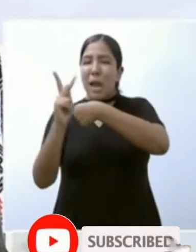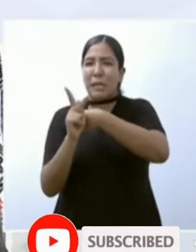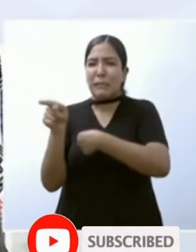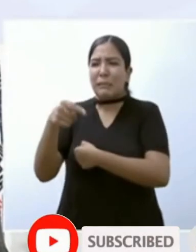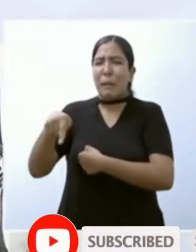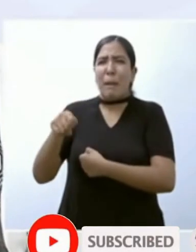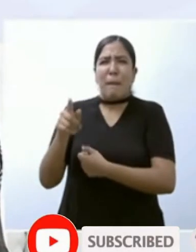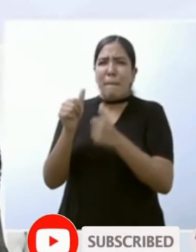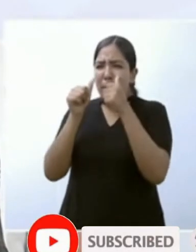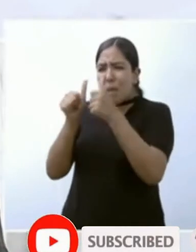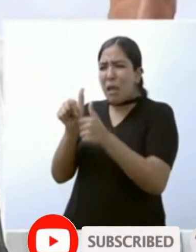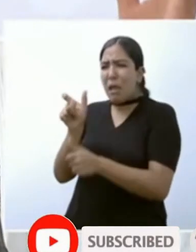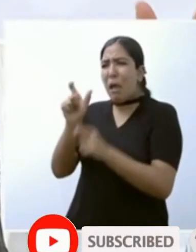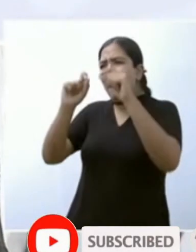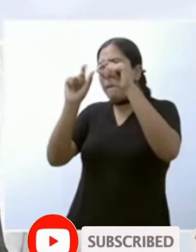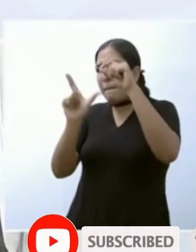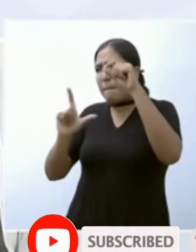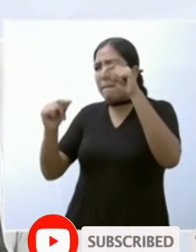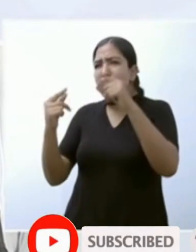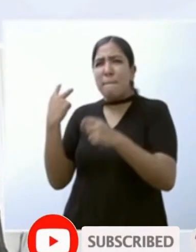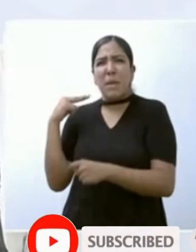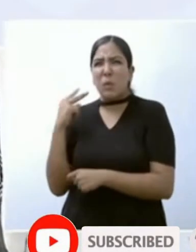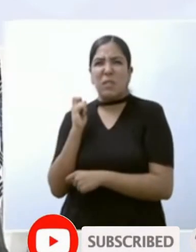de oportunidades.